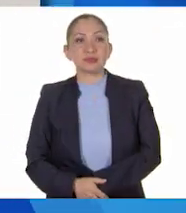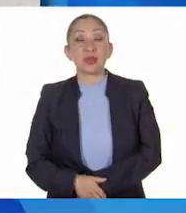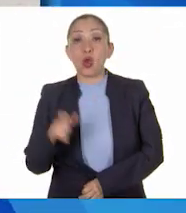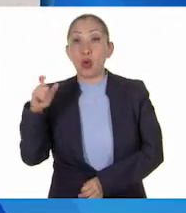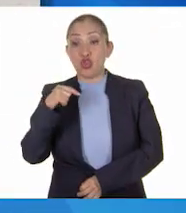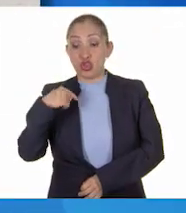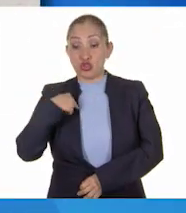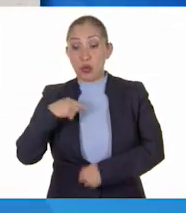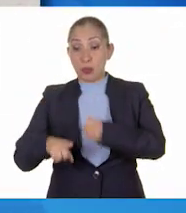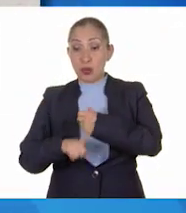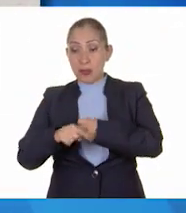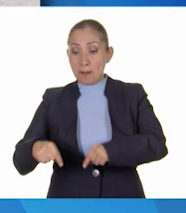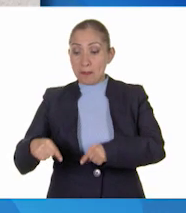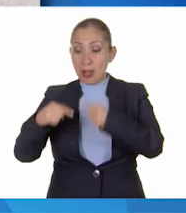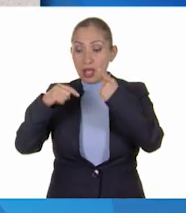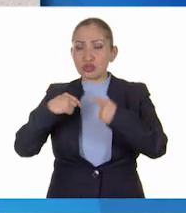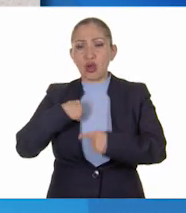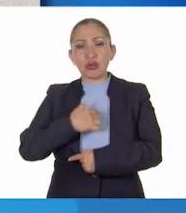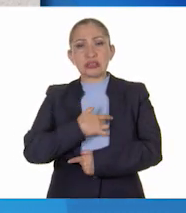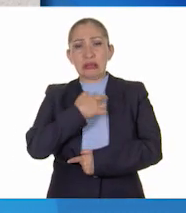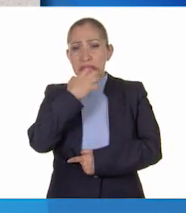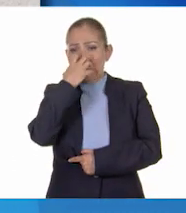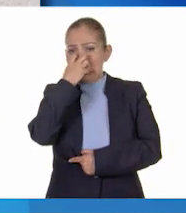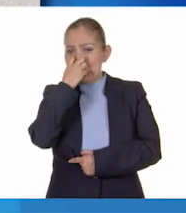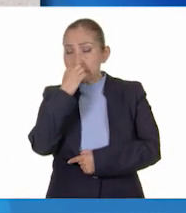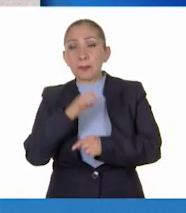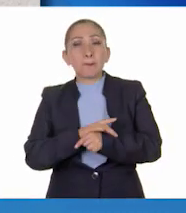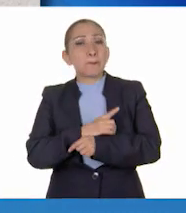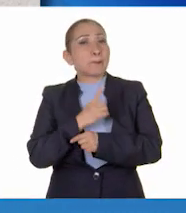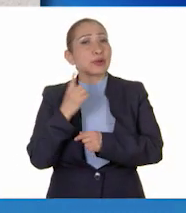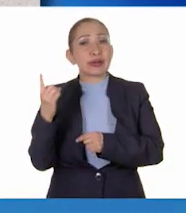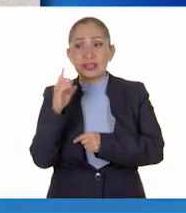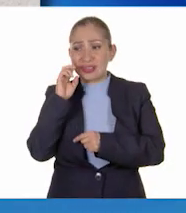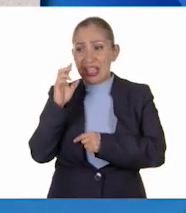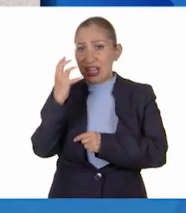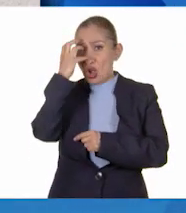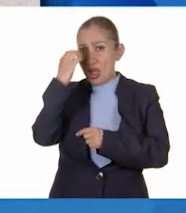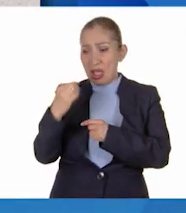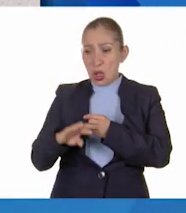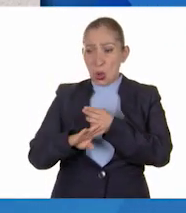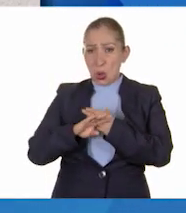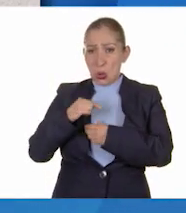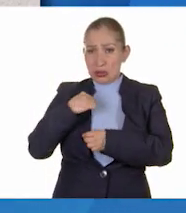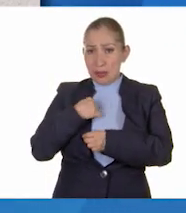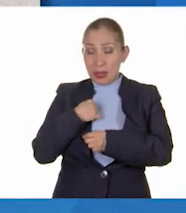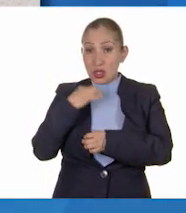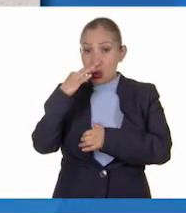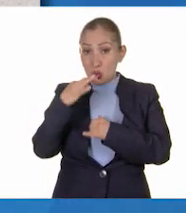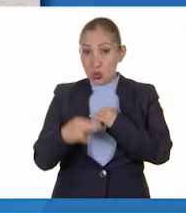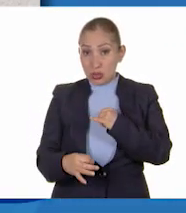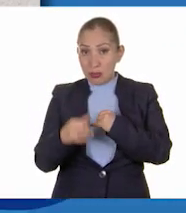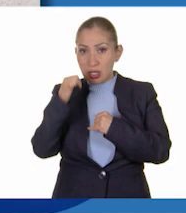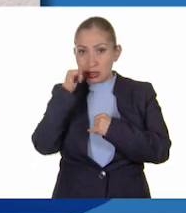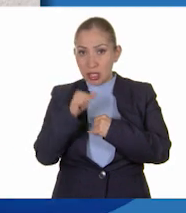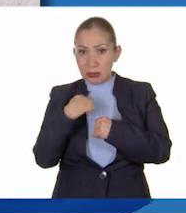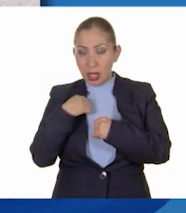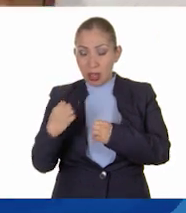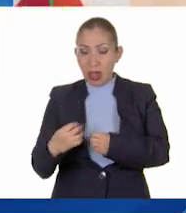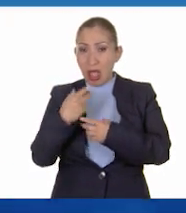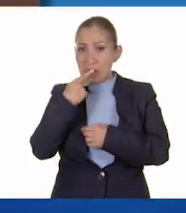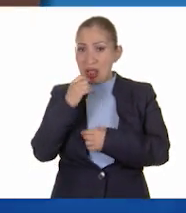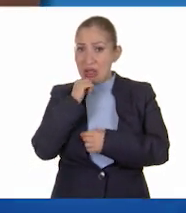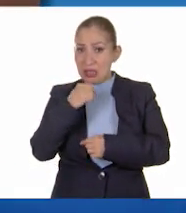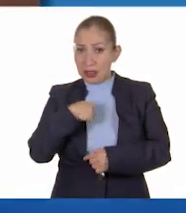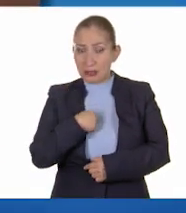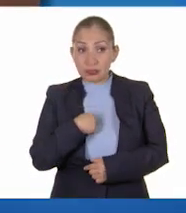Cuando tengo un conflicto, me siento triste porque se enojan conmigo y al final me dejan de hablar.